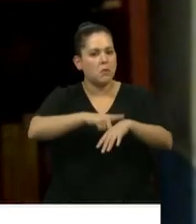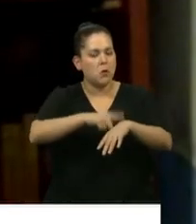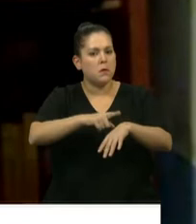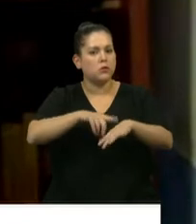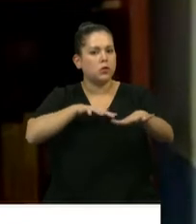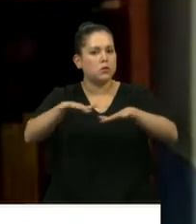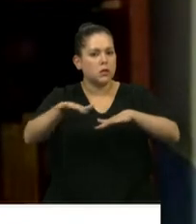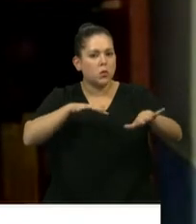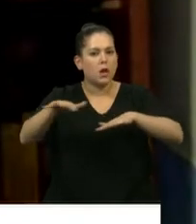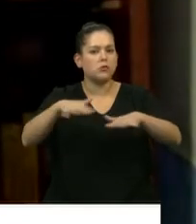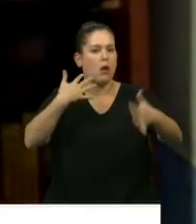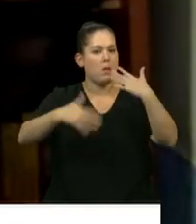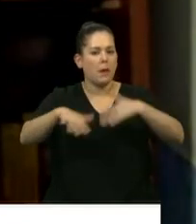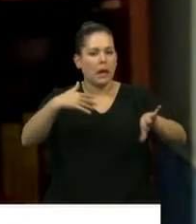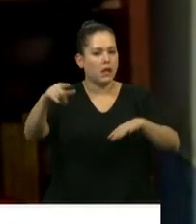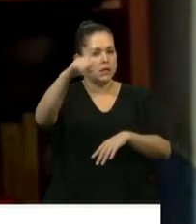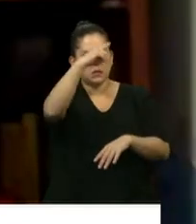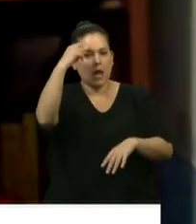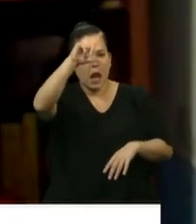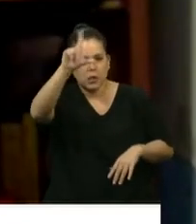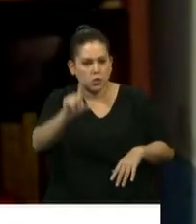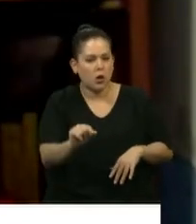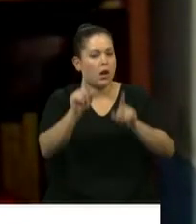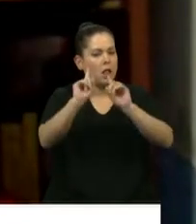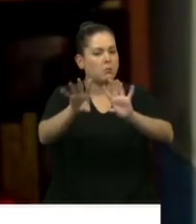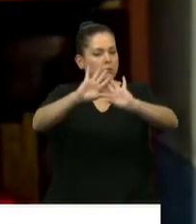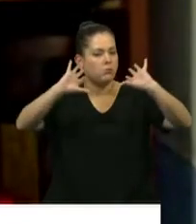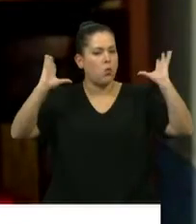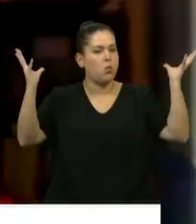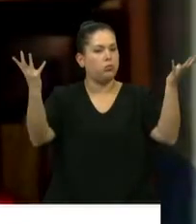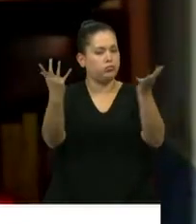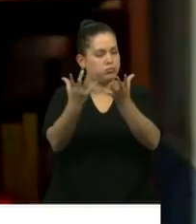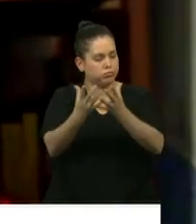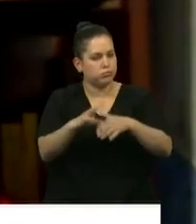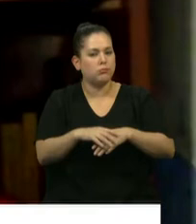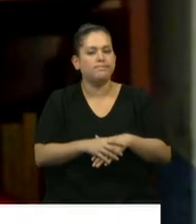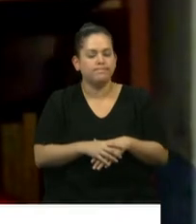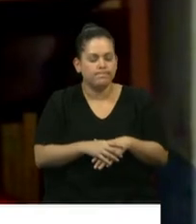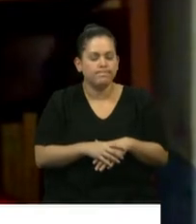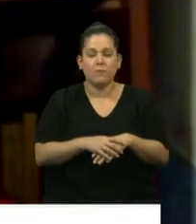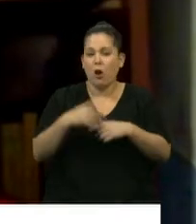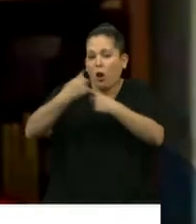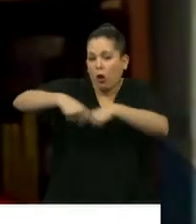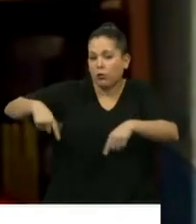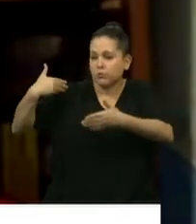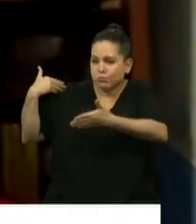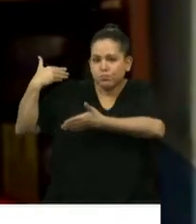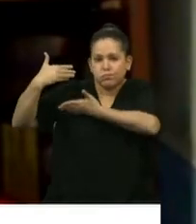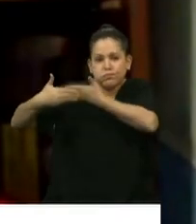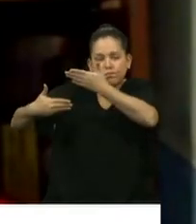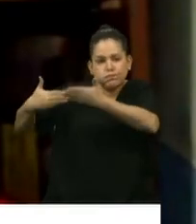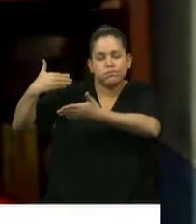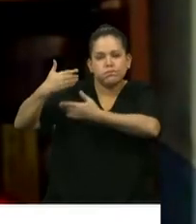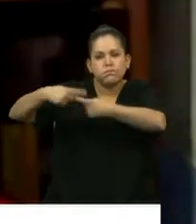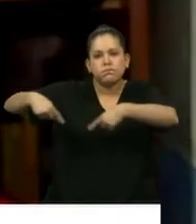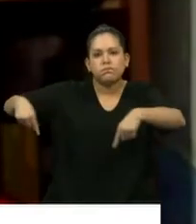pandemia planetaria que mueve los cimientos de todo lo que hasta acá hemos conocido los